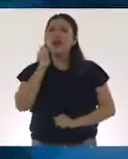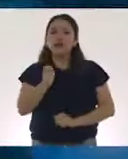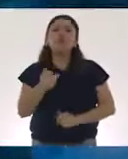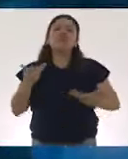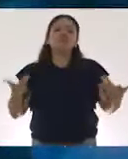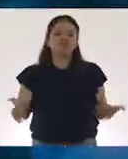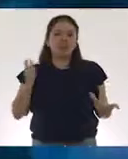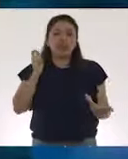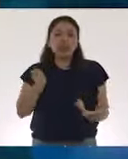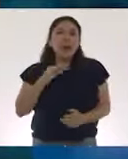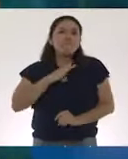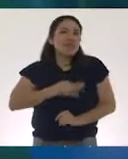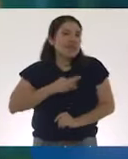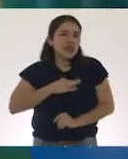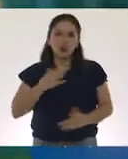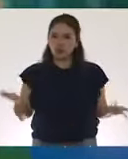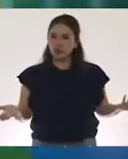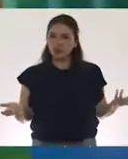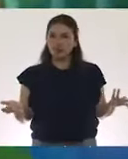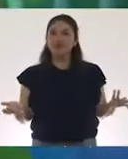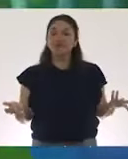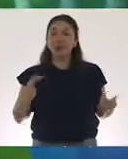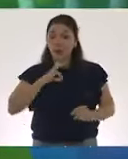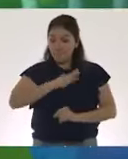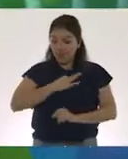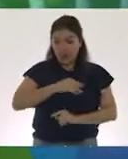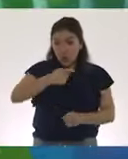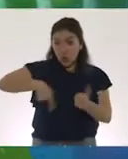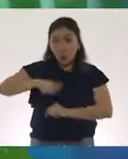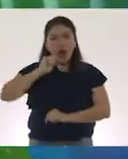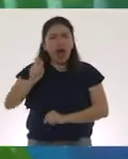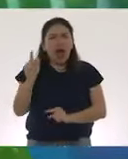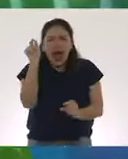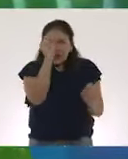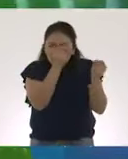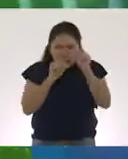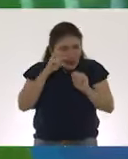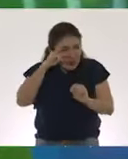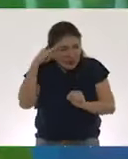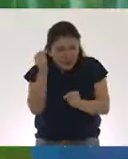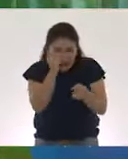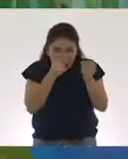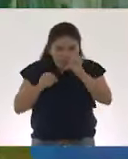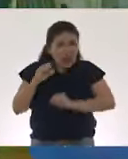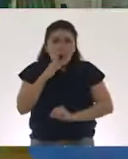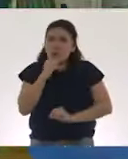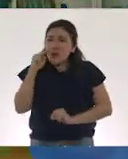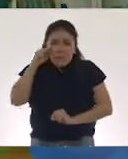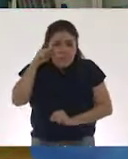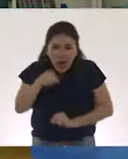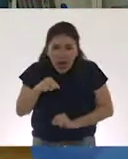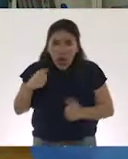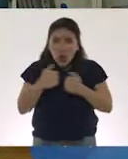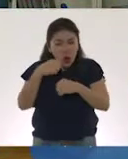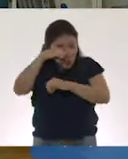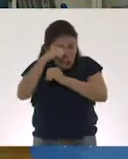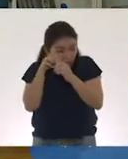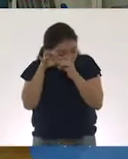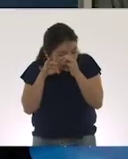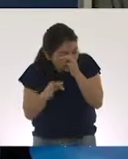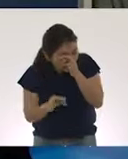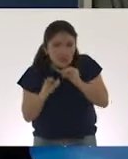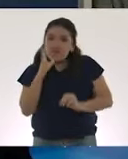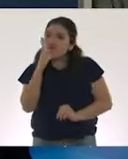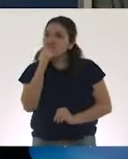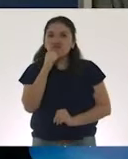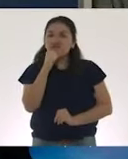Los virus son seres tan diminutos que ni siquiera se pueden ver con un microscopio común.